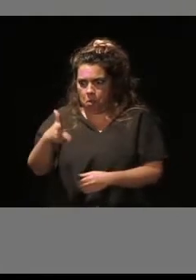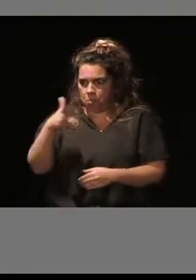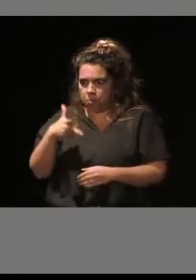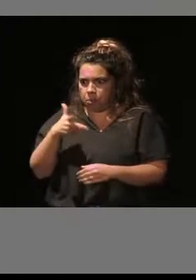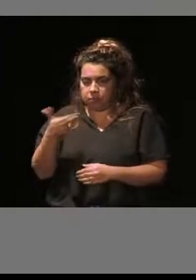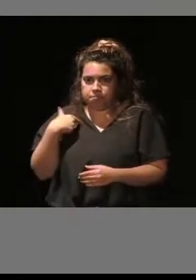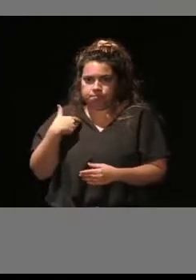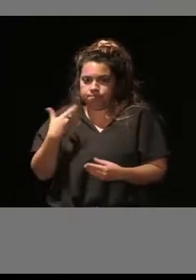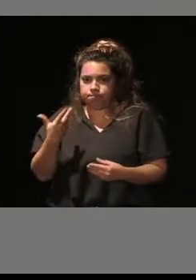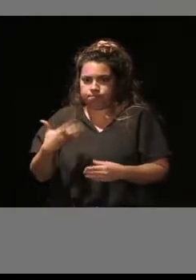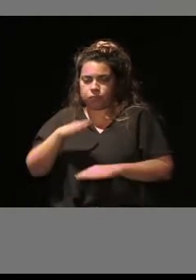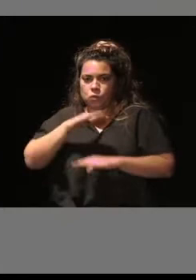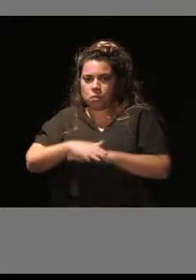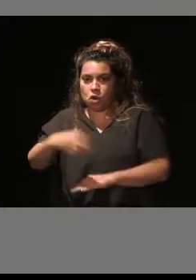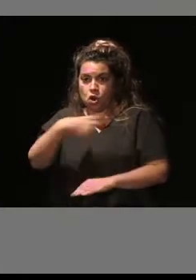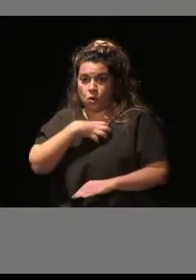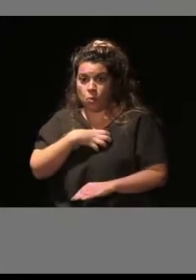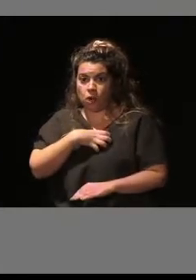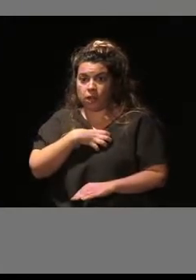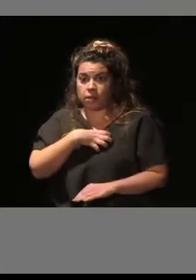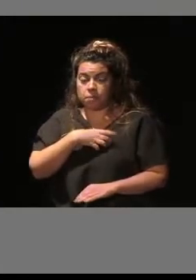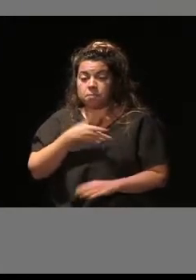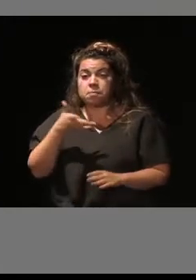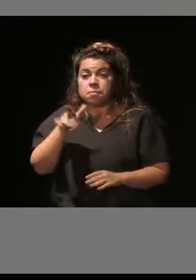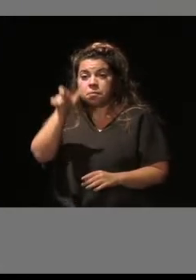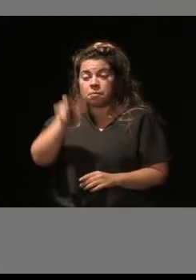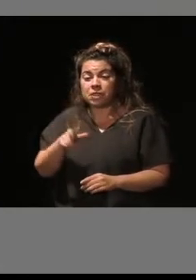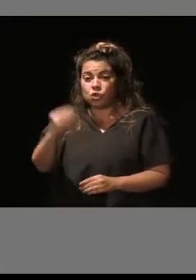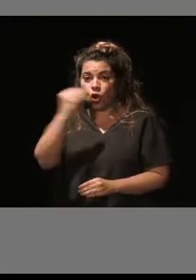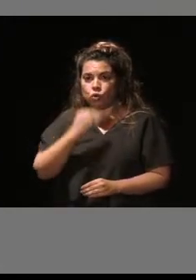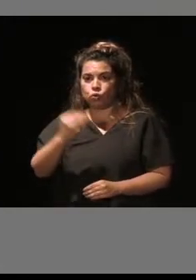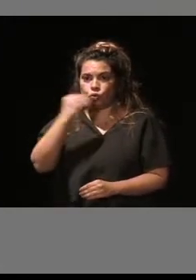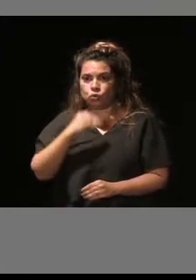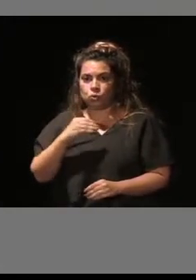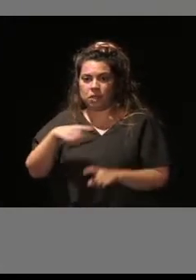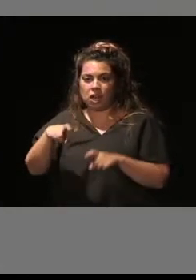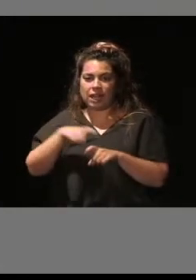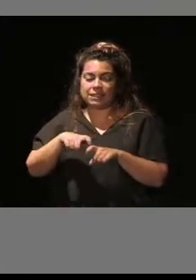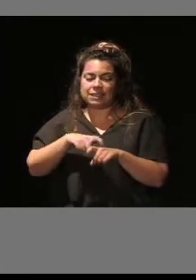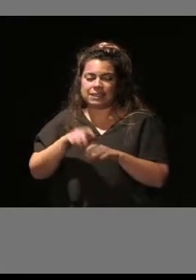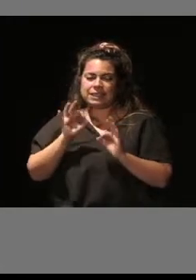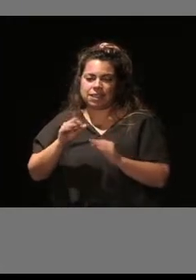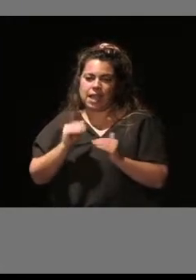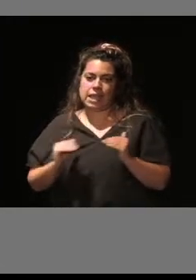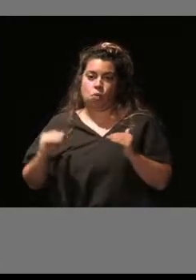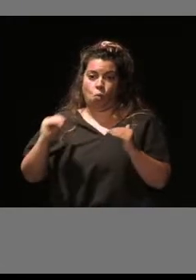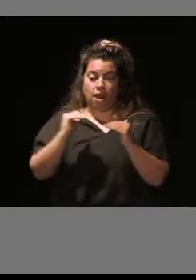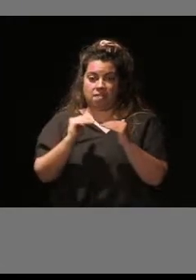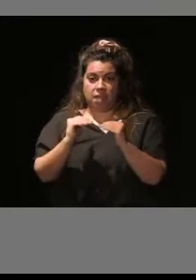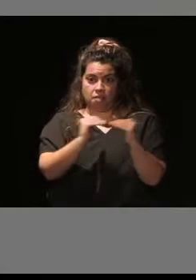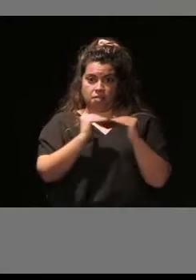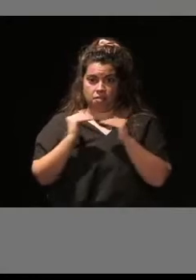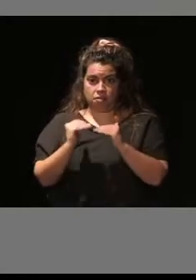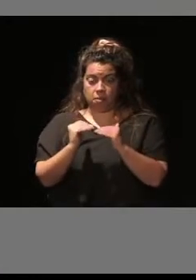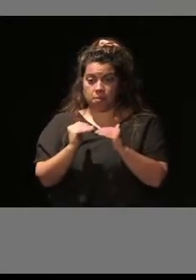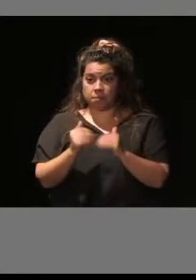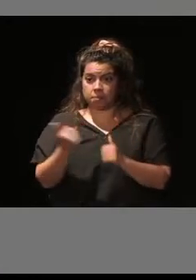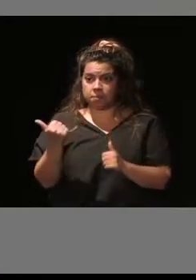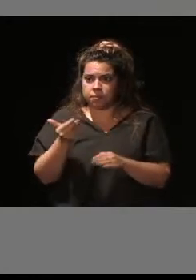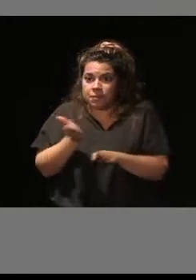como personas consumidoras en condiciones de igualdad. El antecedente de este